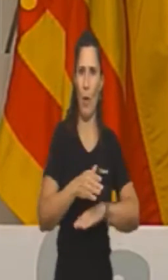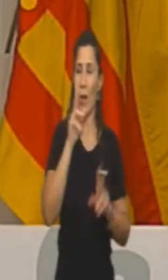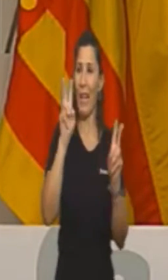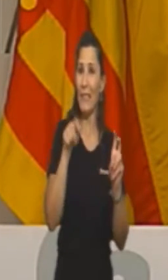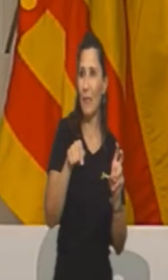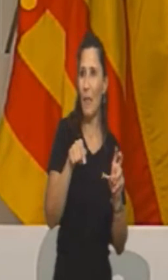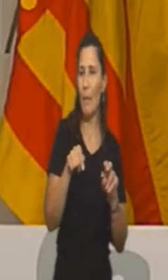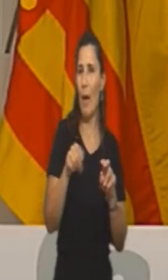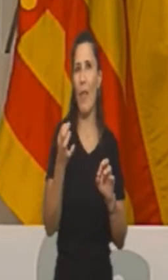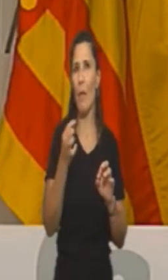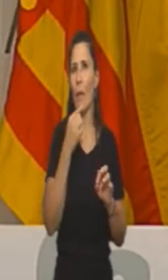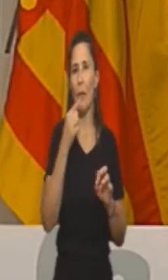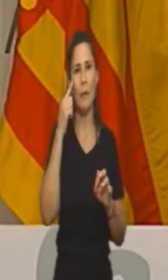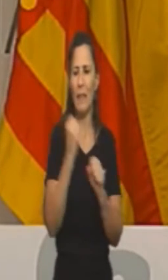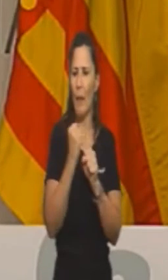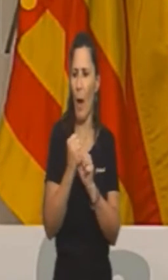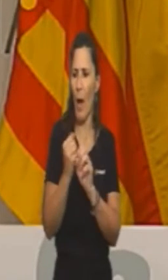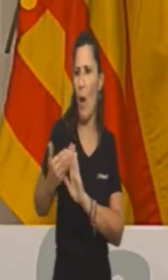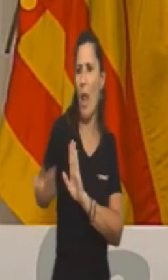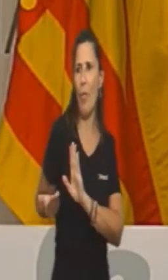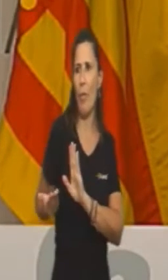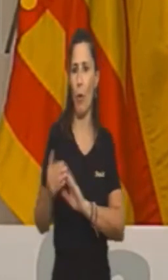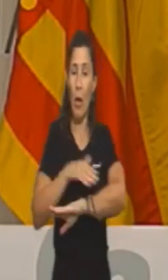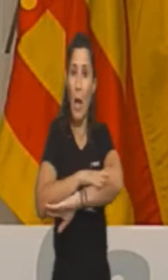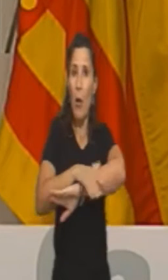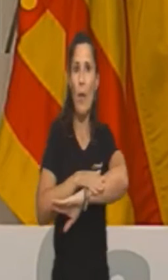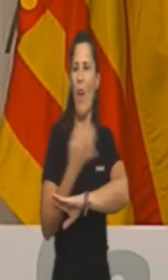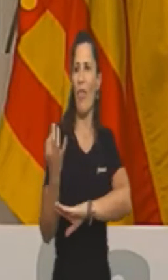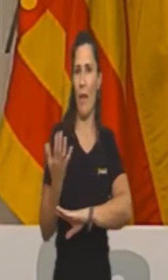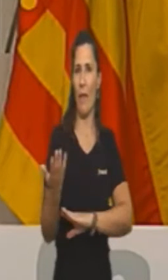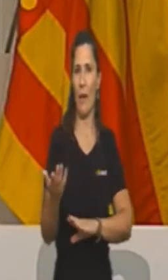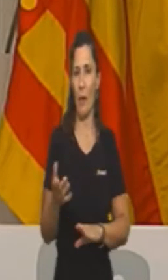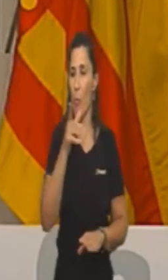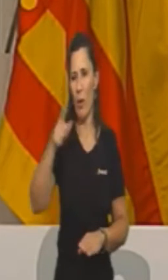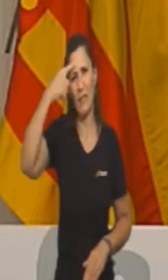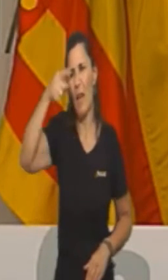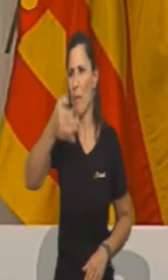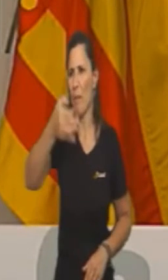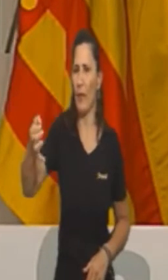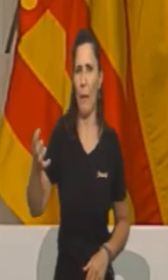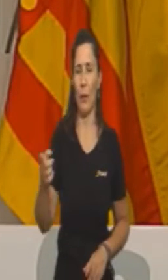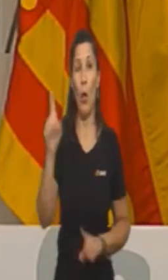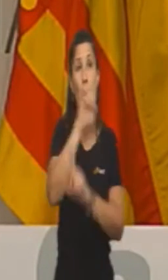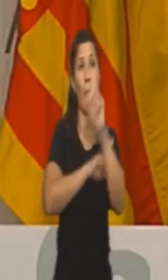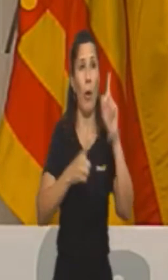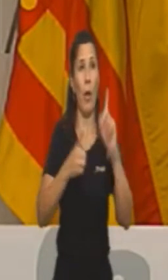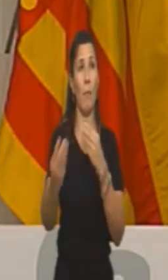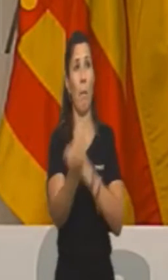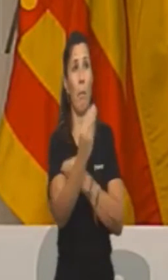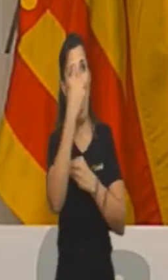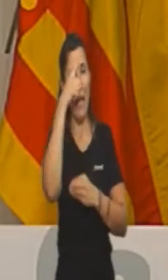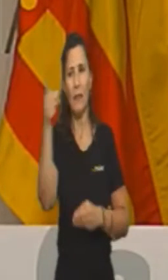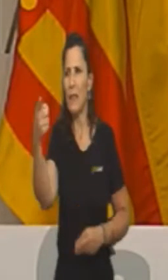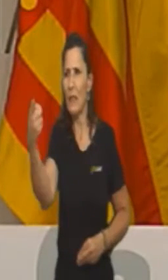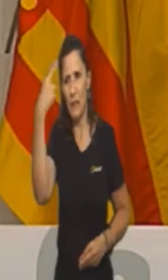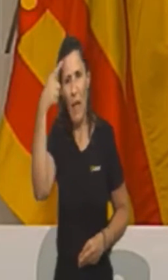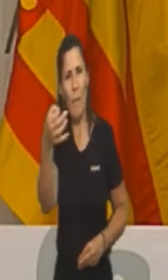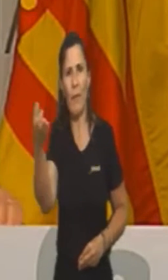deberían estar codo con codo con este Gobierno. Porque saben los problemas de financiación que tenemos.